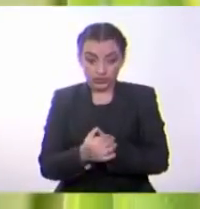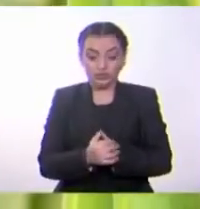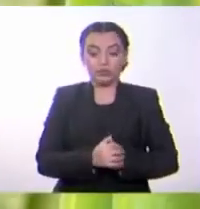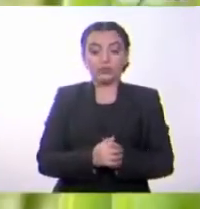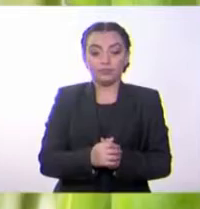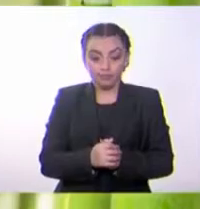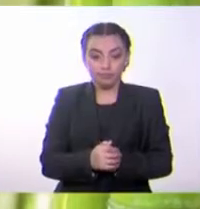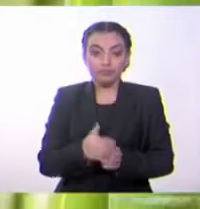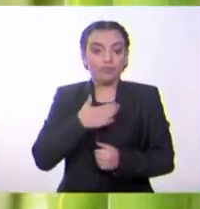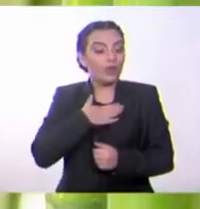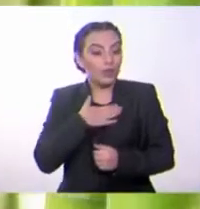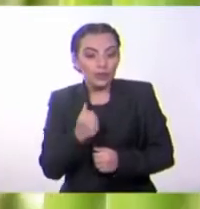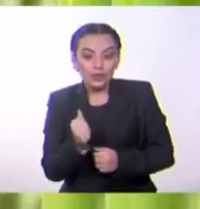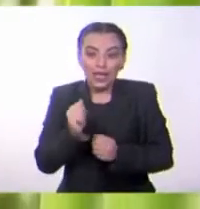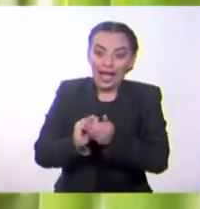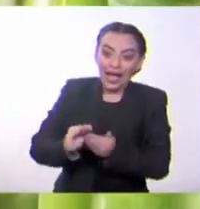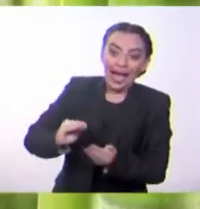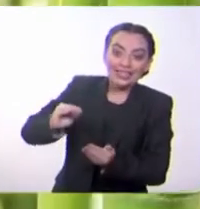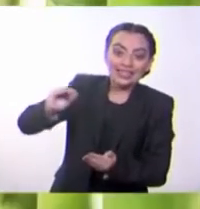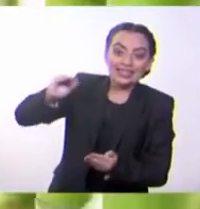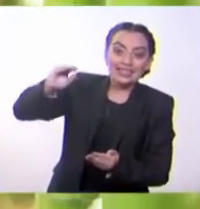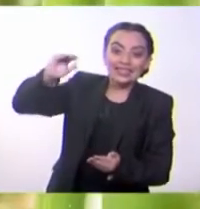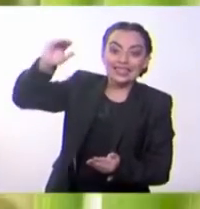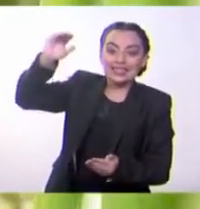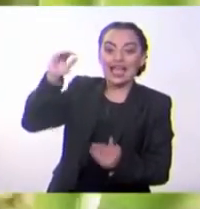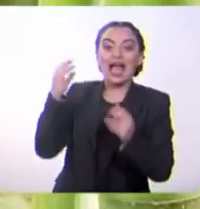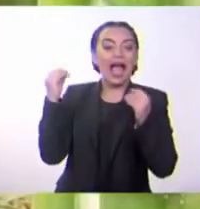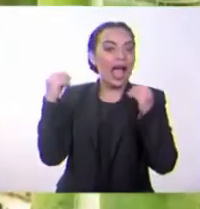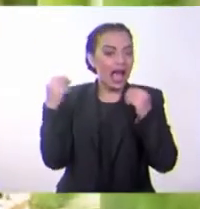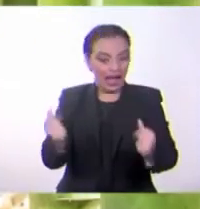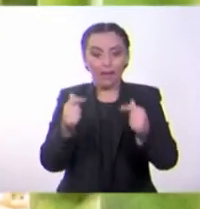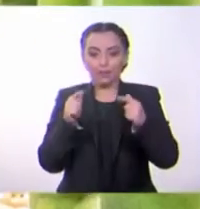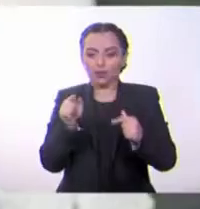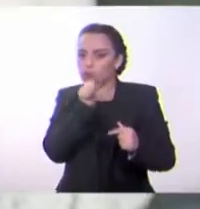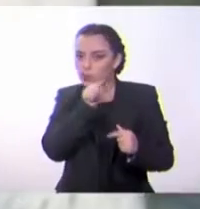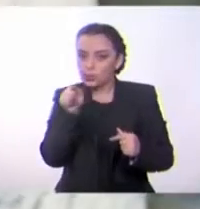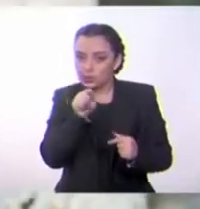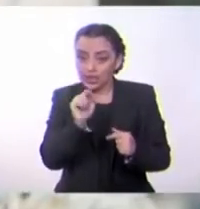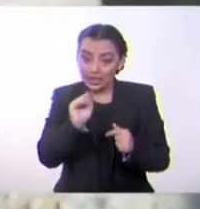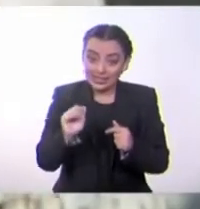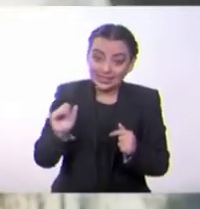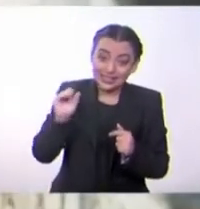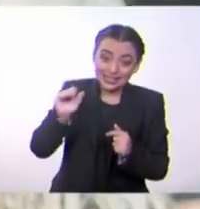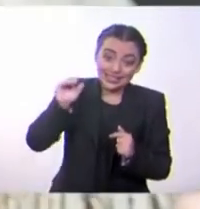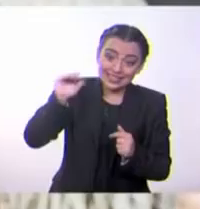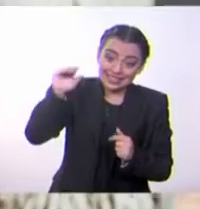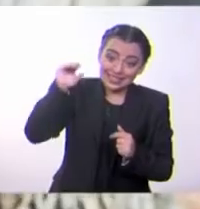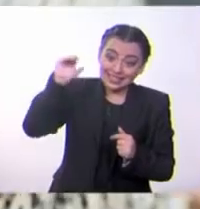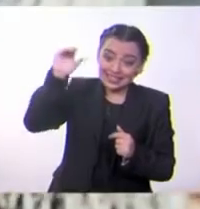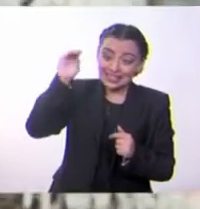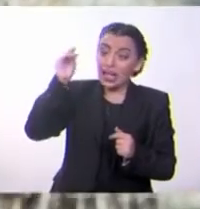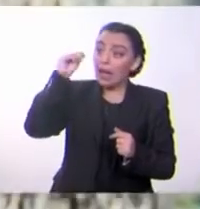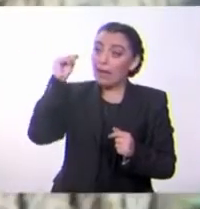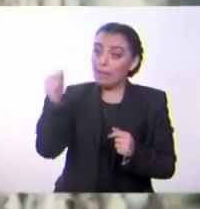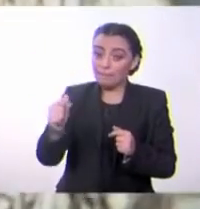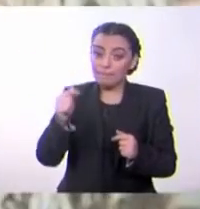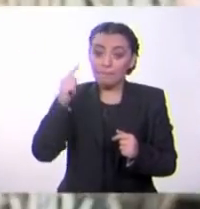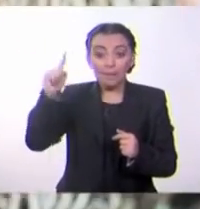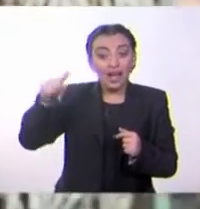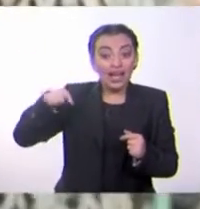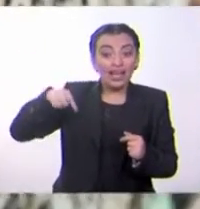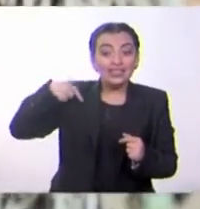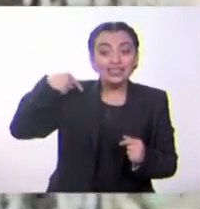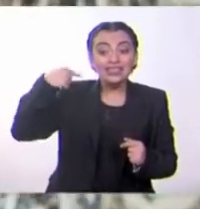ser como ellos. Por ejemplo, si ustedes crecieran tan rápido, sobrepasarían la estatura de sus padres para mañana,